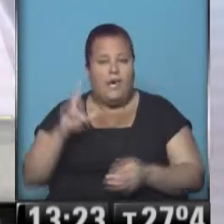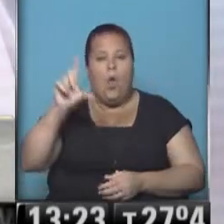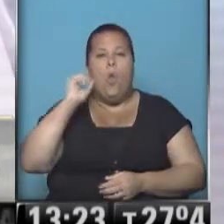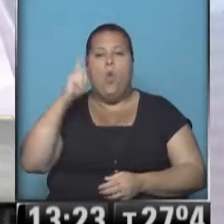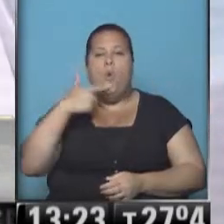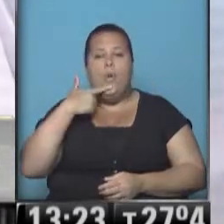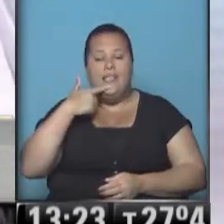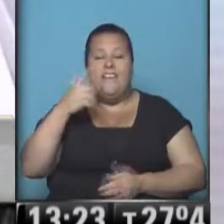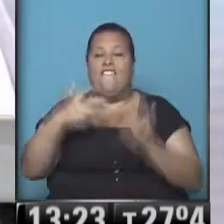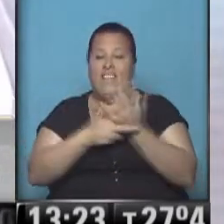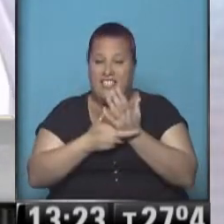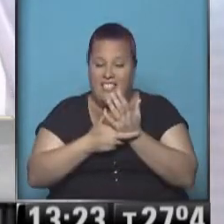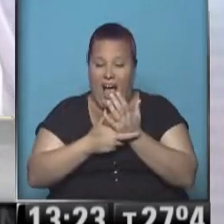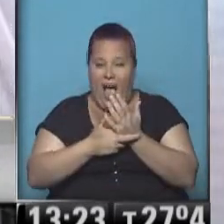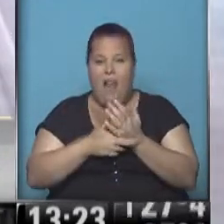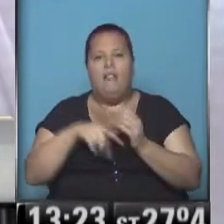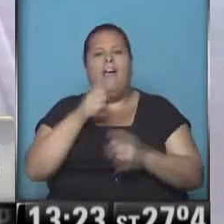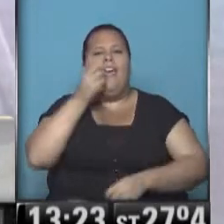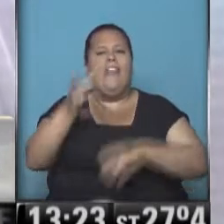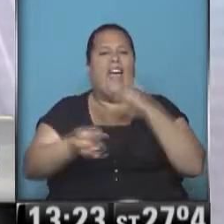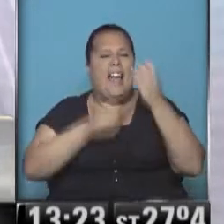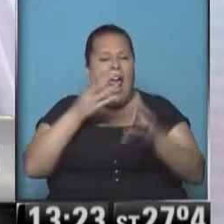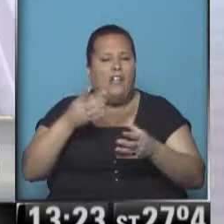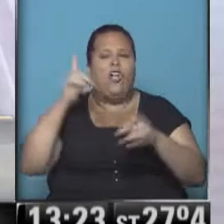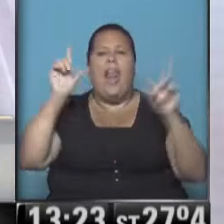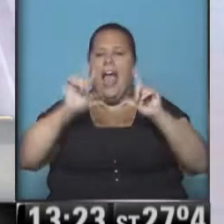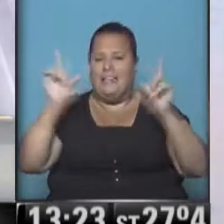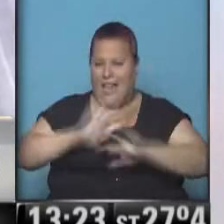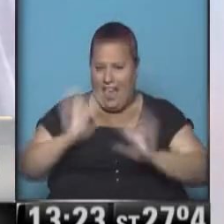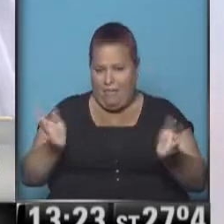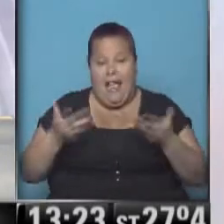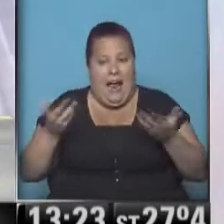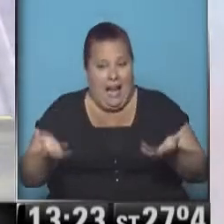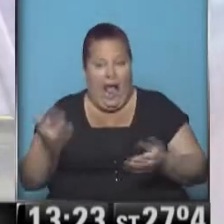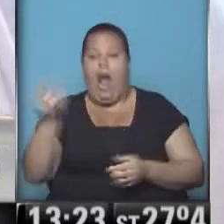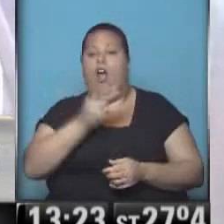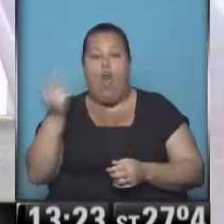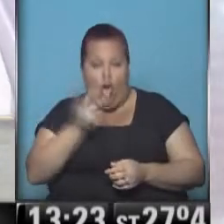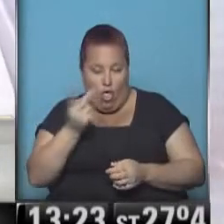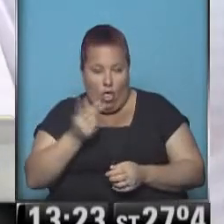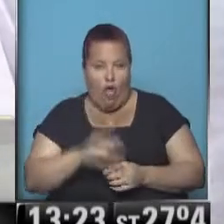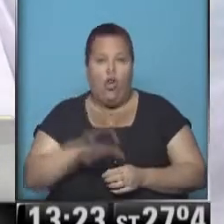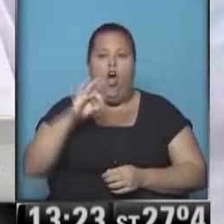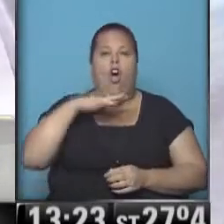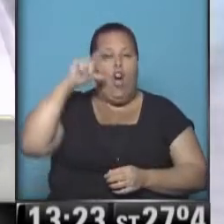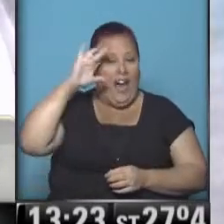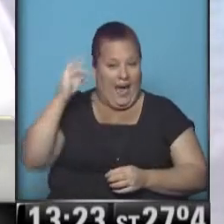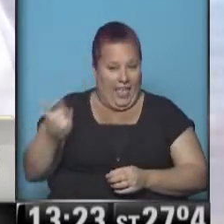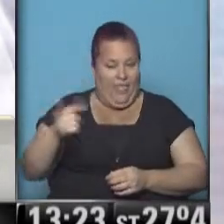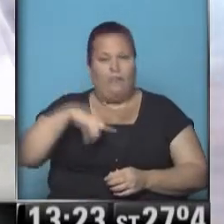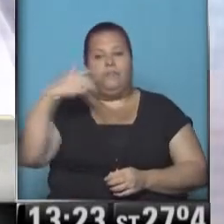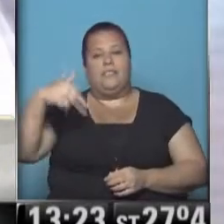Sebasco, el fiscal, son declaraciones en medios periodísticos. Claro, ambos, tanto Ojeda como